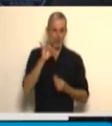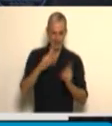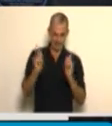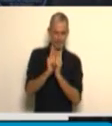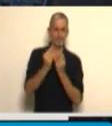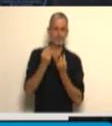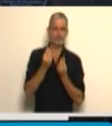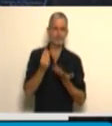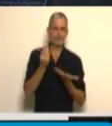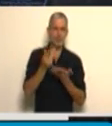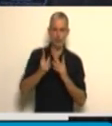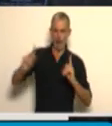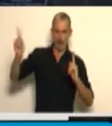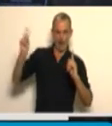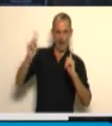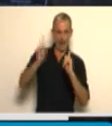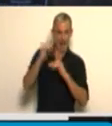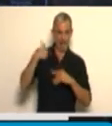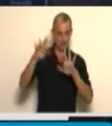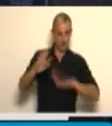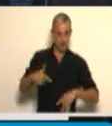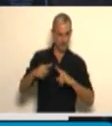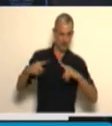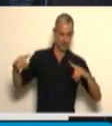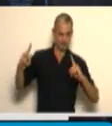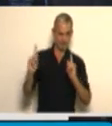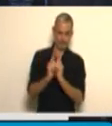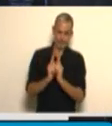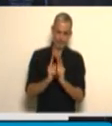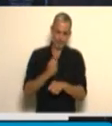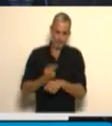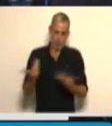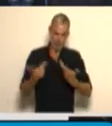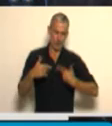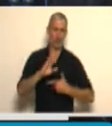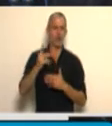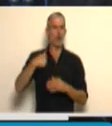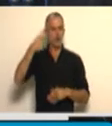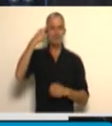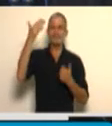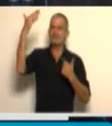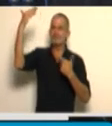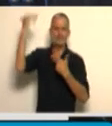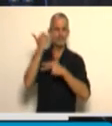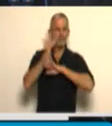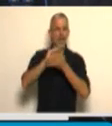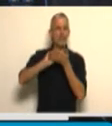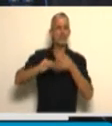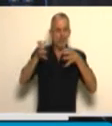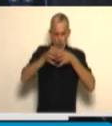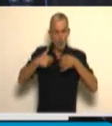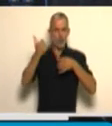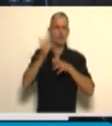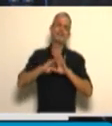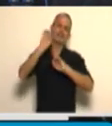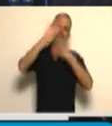poder sintetizar lo que tenía preparado, pero creo que las posturas expresadas por los diputados del bloque han